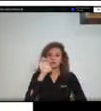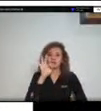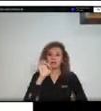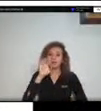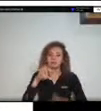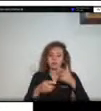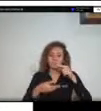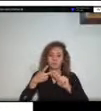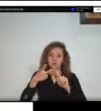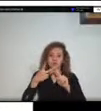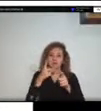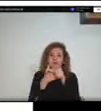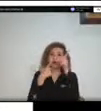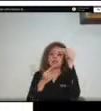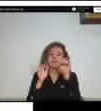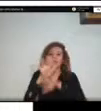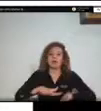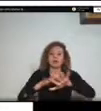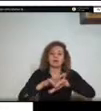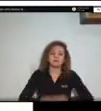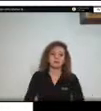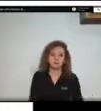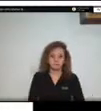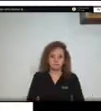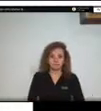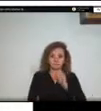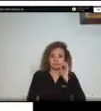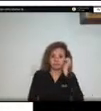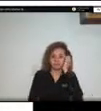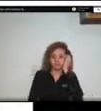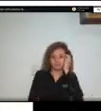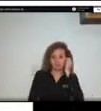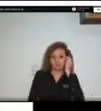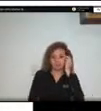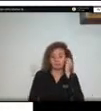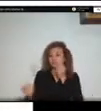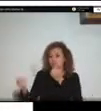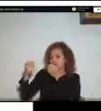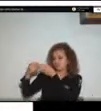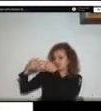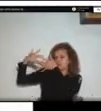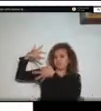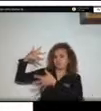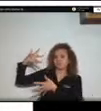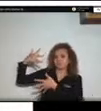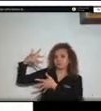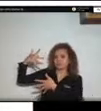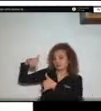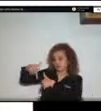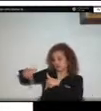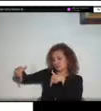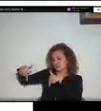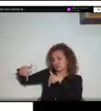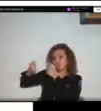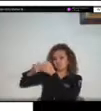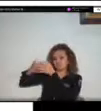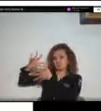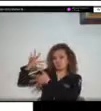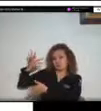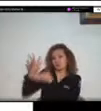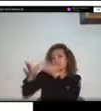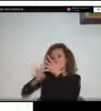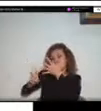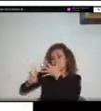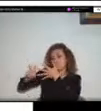aquí vemos esa el listado de esos municipios la calificación por categoría de esos municipios priorizados